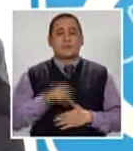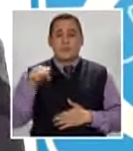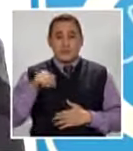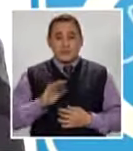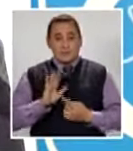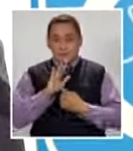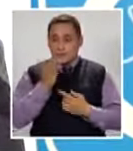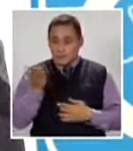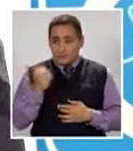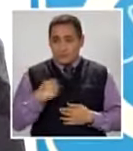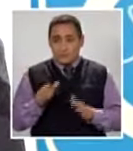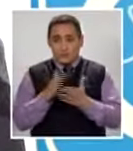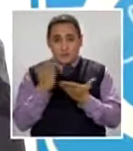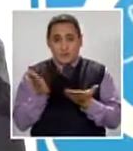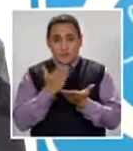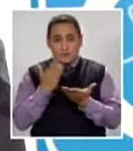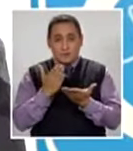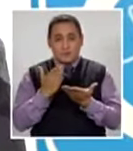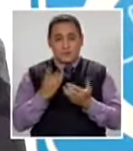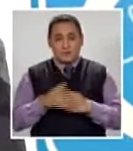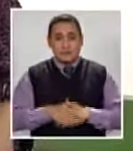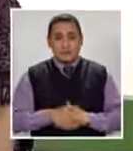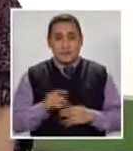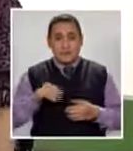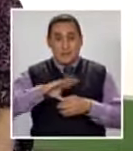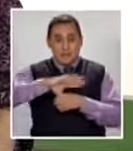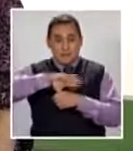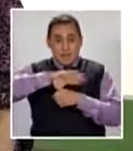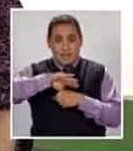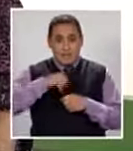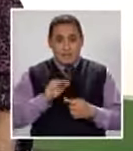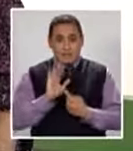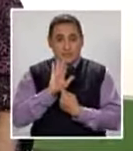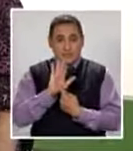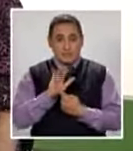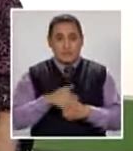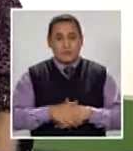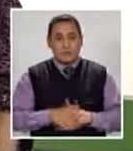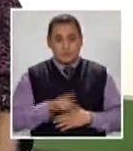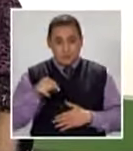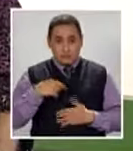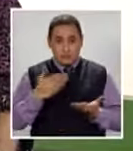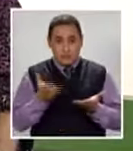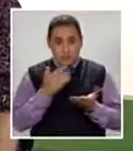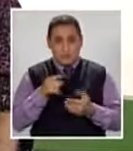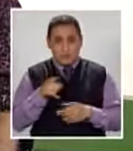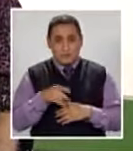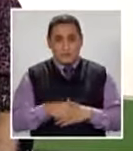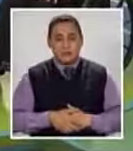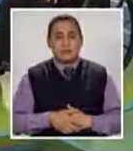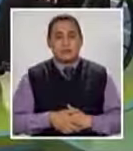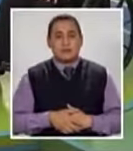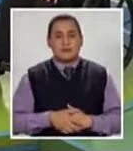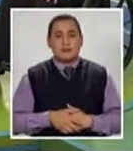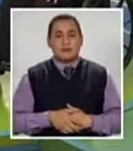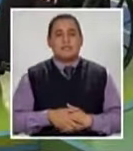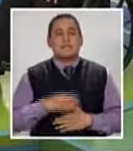presentado Su libro ahí Supongo En la feria ¿Lo ha presentado? ¿Has presentado Tu libro Susi?